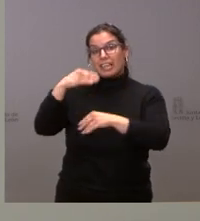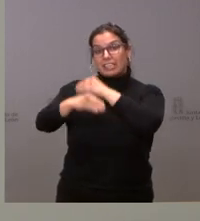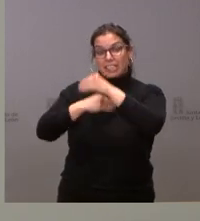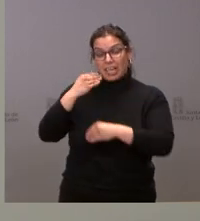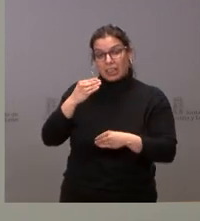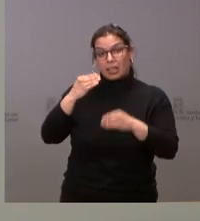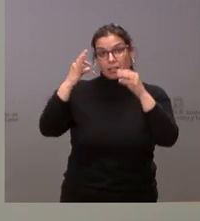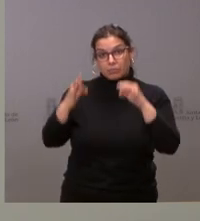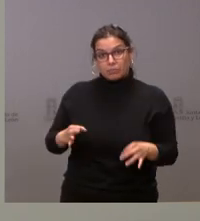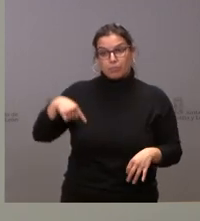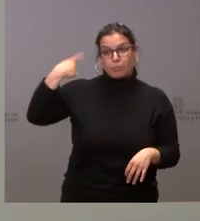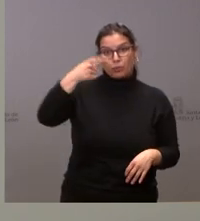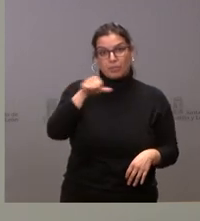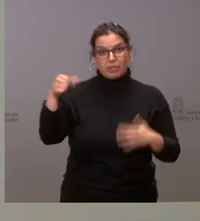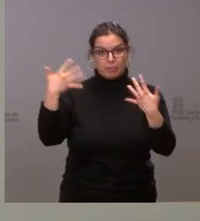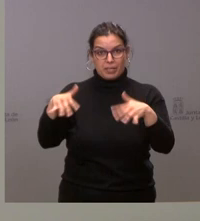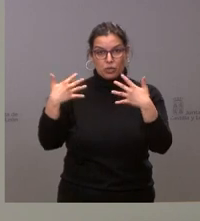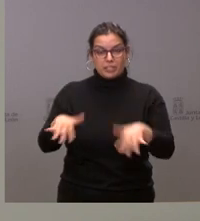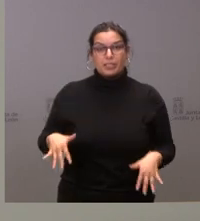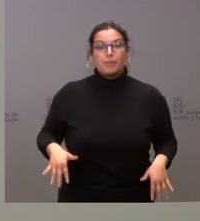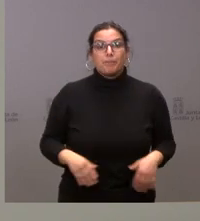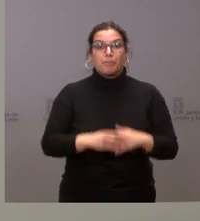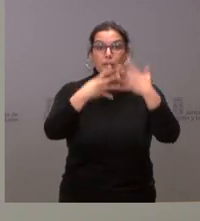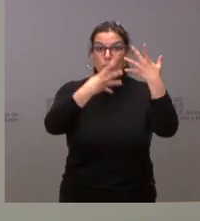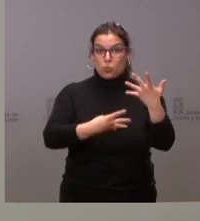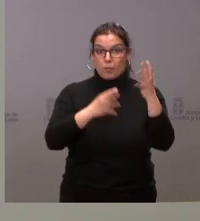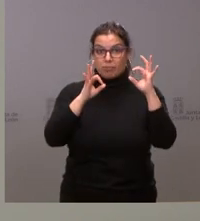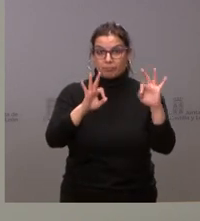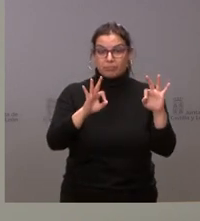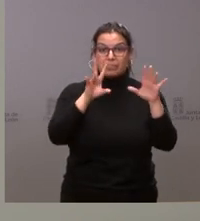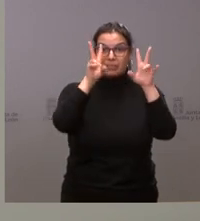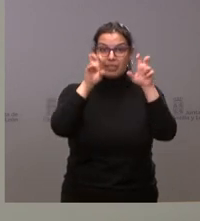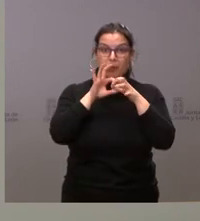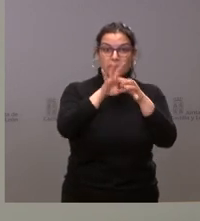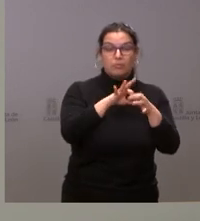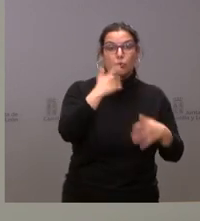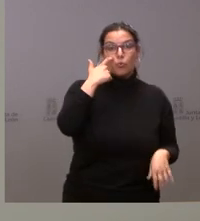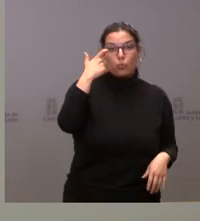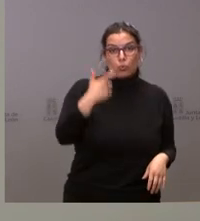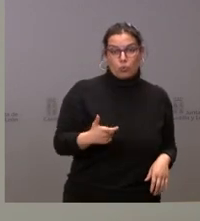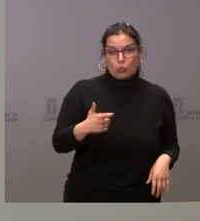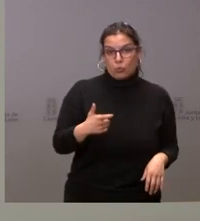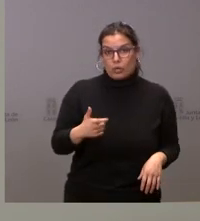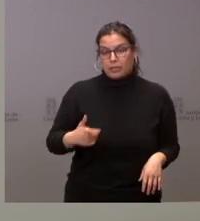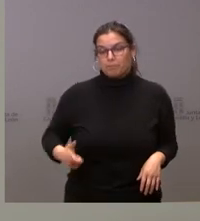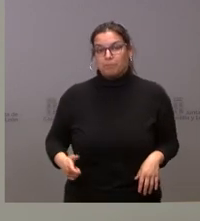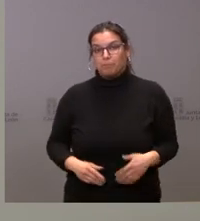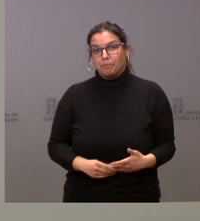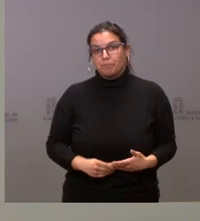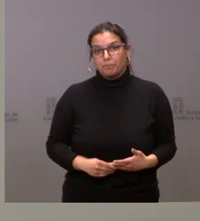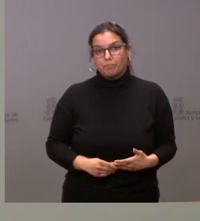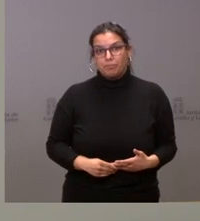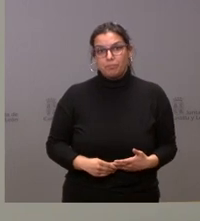celebrar este miércoles. Esto es lo que les puedo comentar sobre el tema de Ucrania, sin